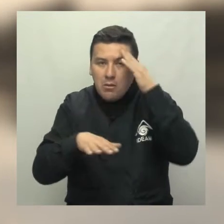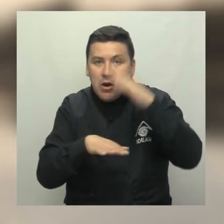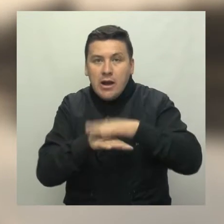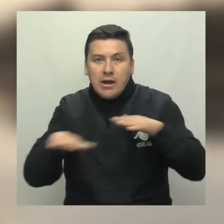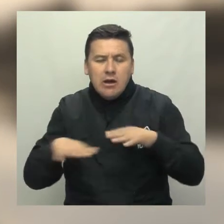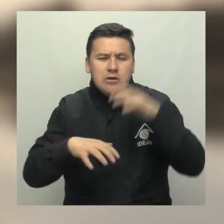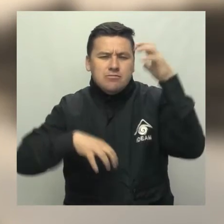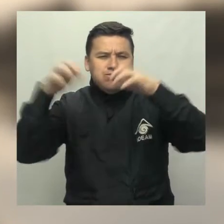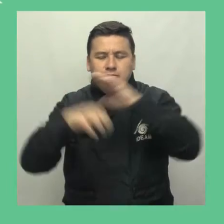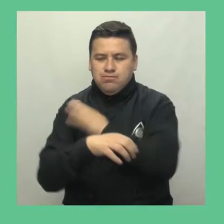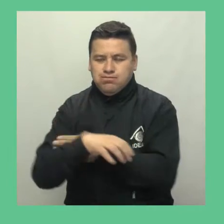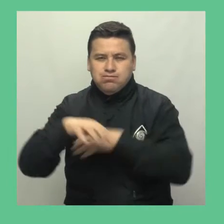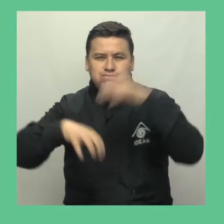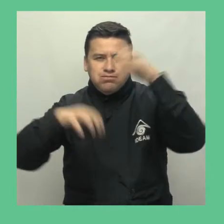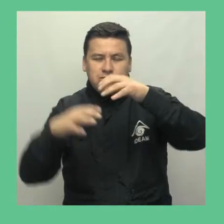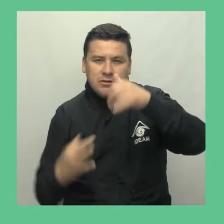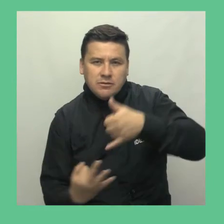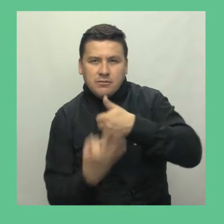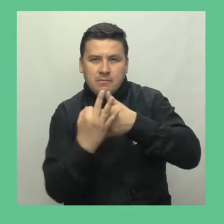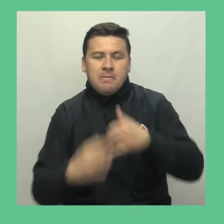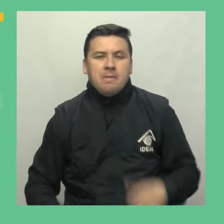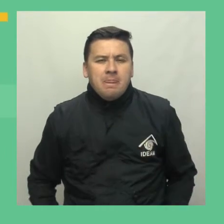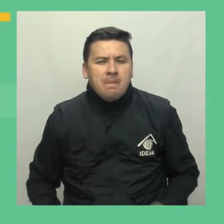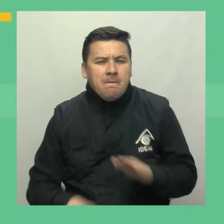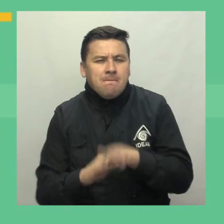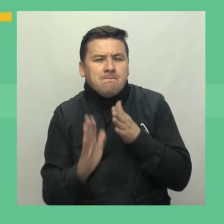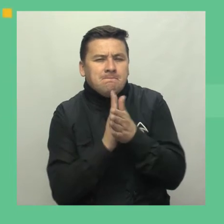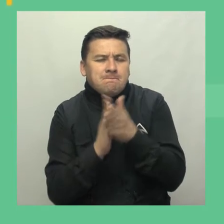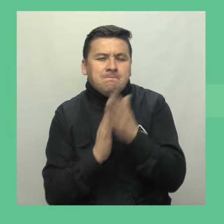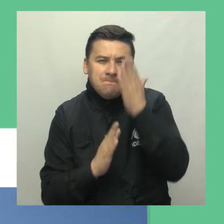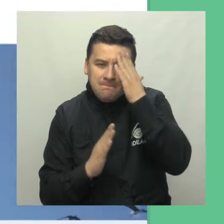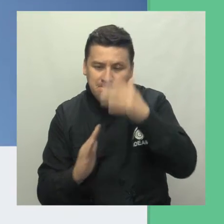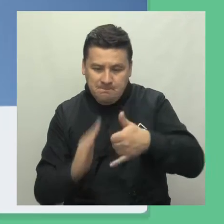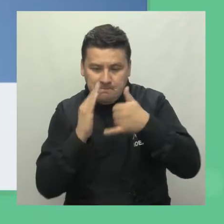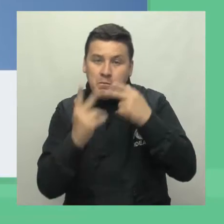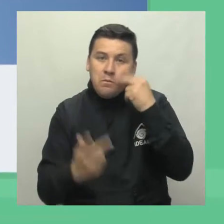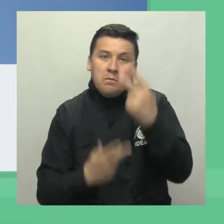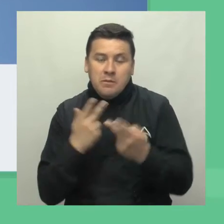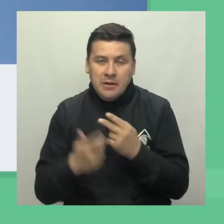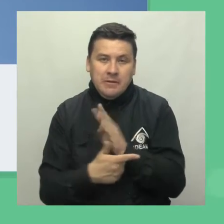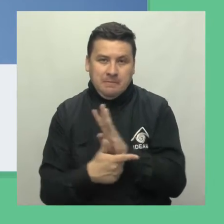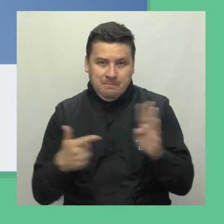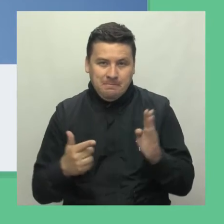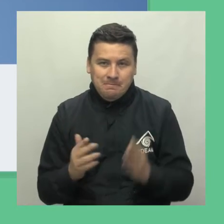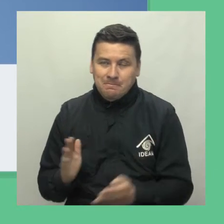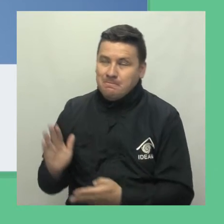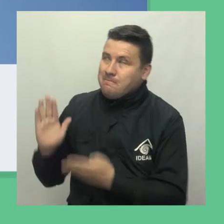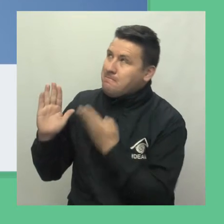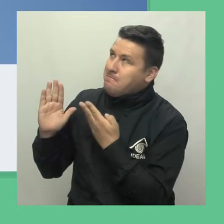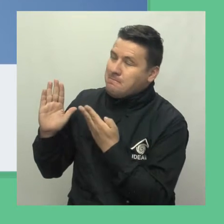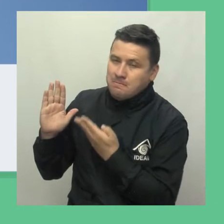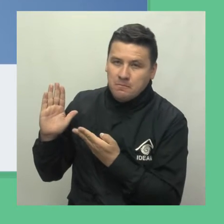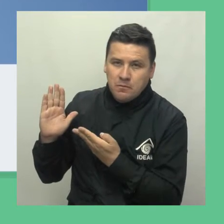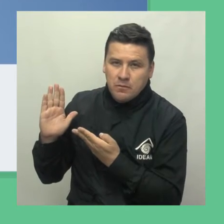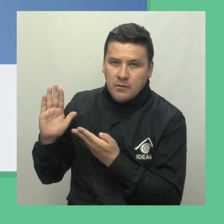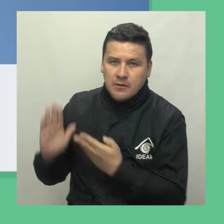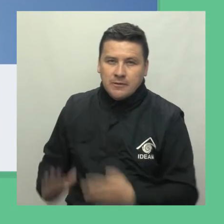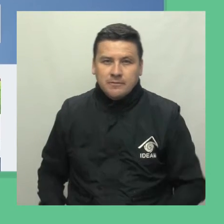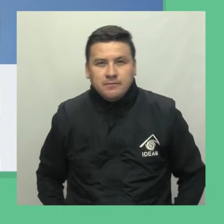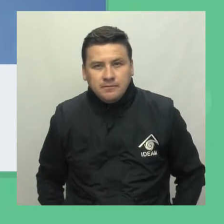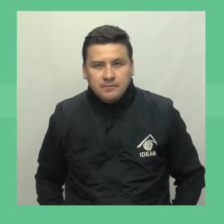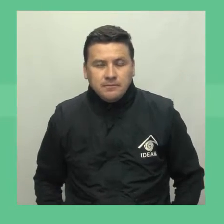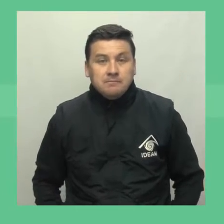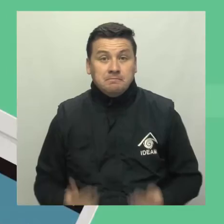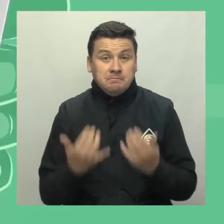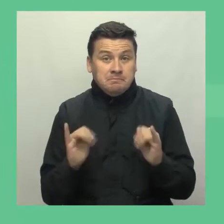ocasionados por las fuertes lluvias en la región andina. Para mayor información sobre el pronóstico del tiempo, visítenos en www.ideam.gov